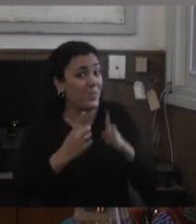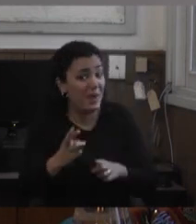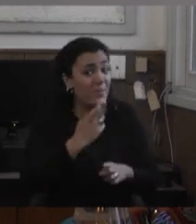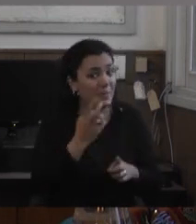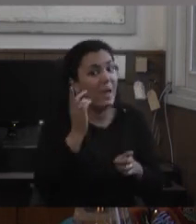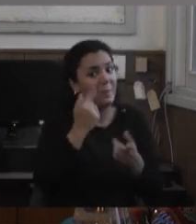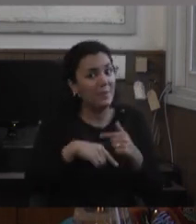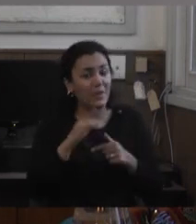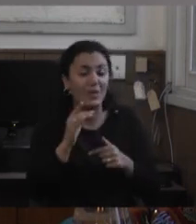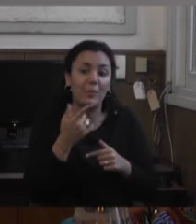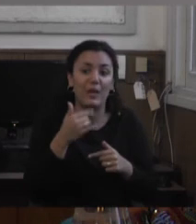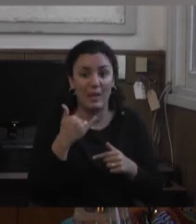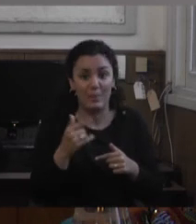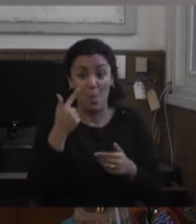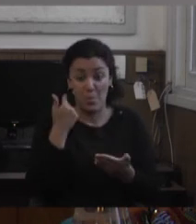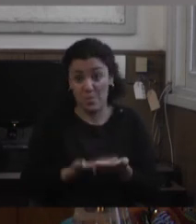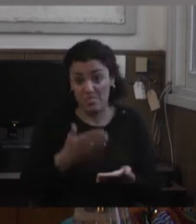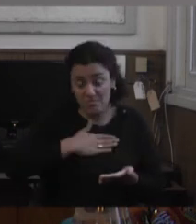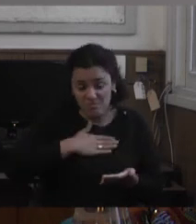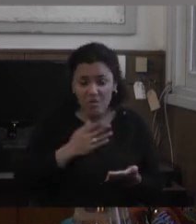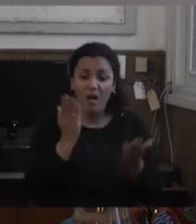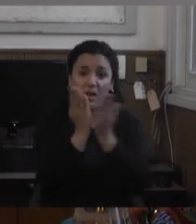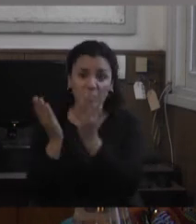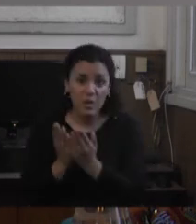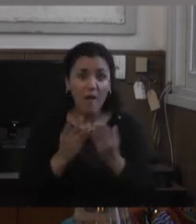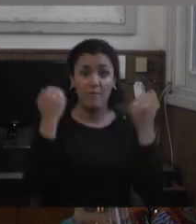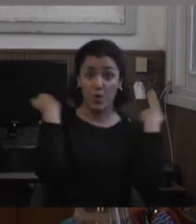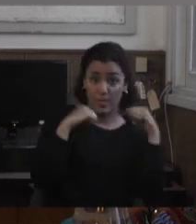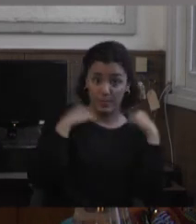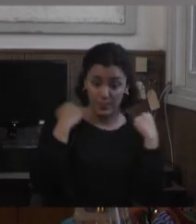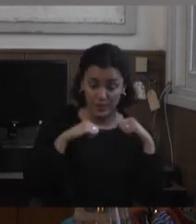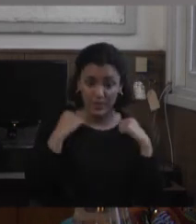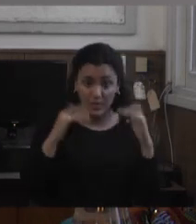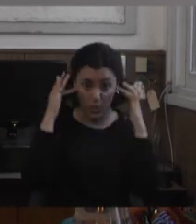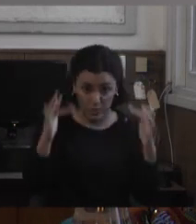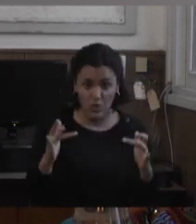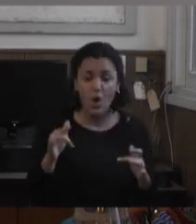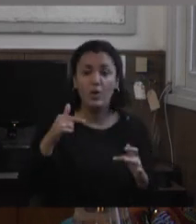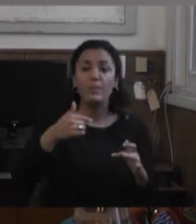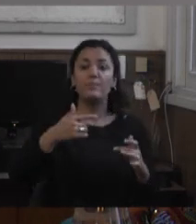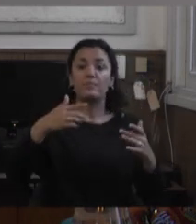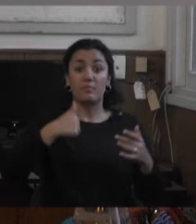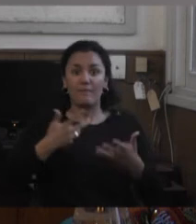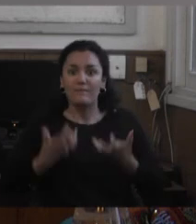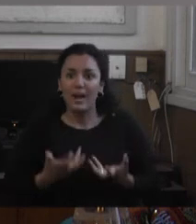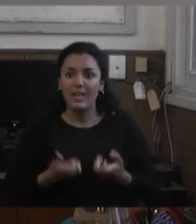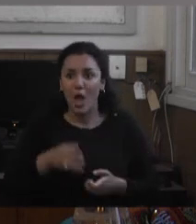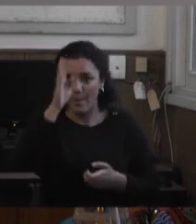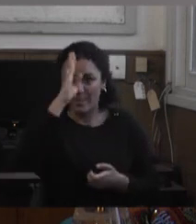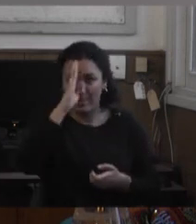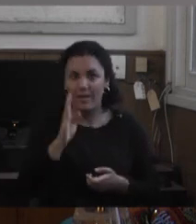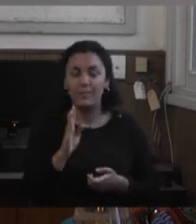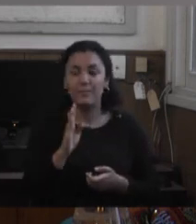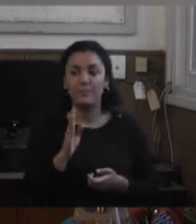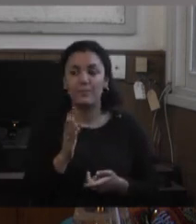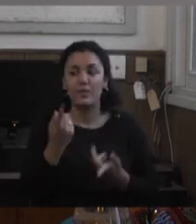quienes estudiábamos educación física por lo general tenemos ganas de aprender y cuerpos disponibles cuando vos te